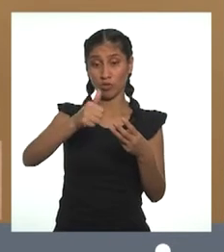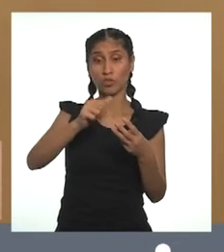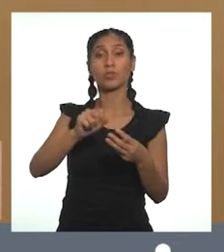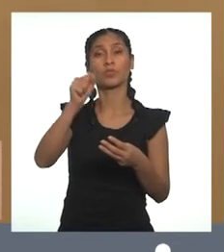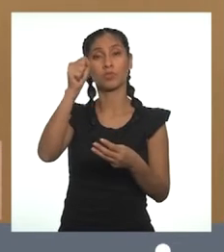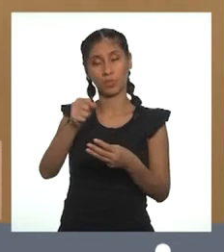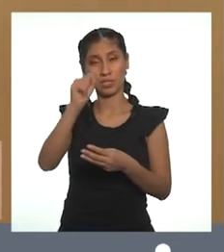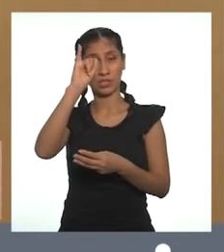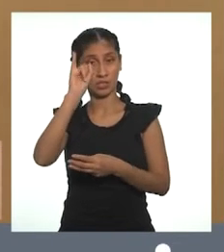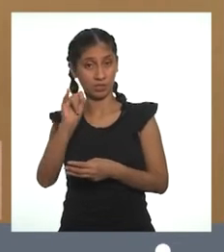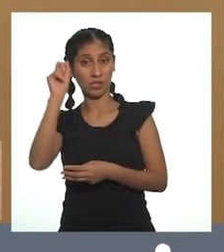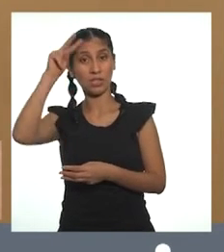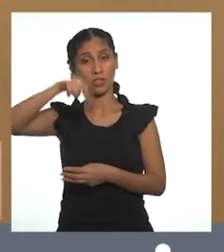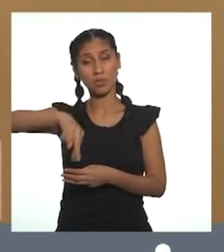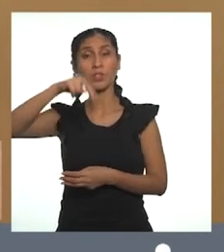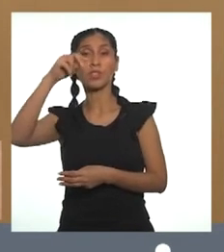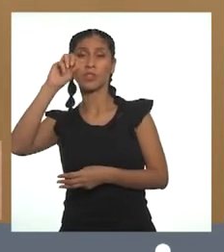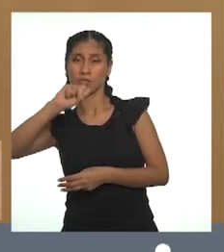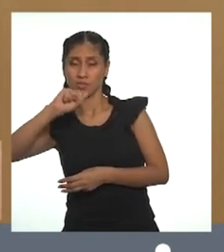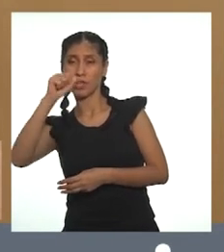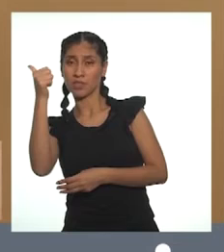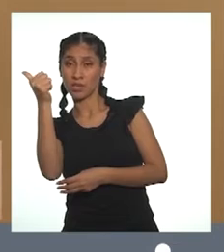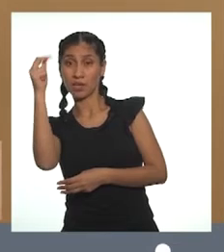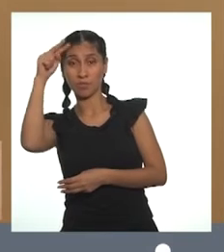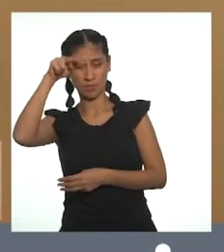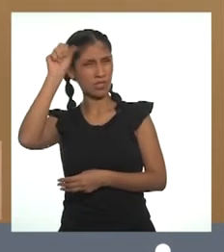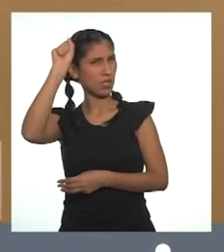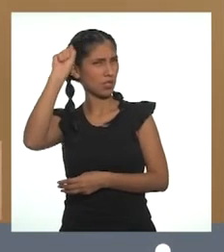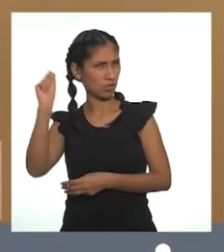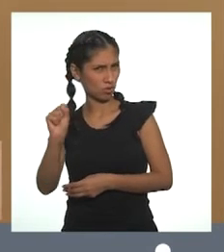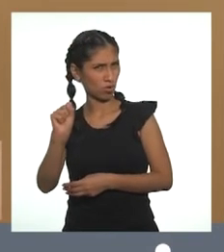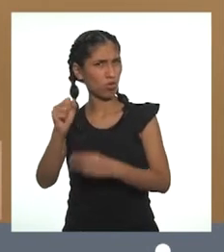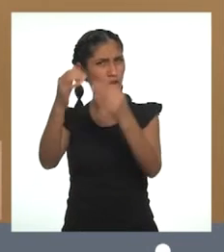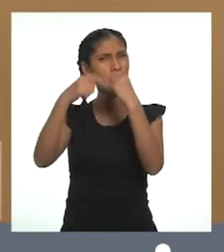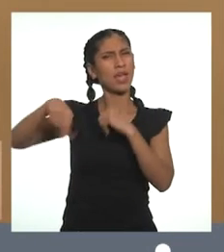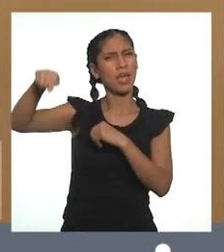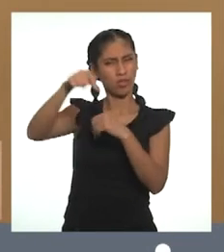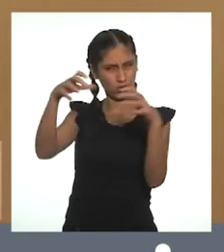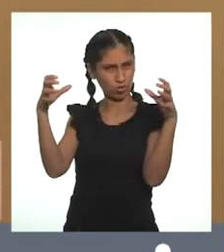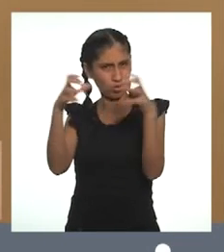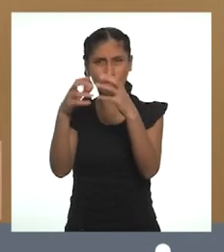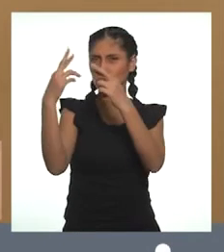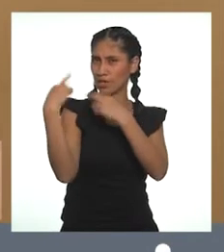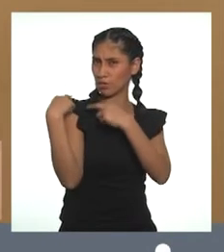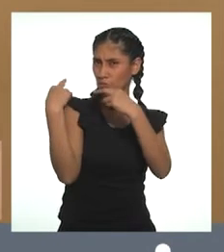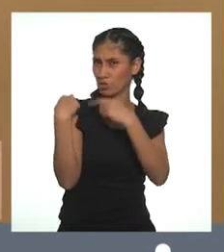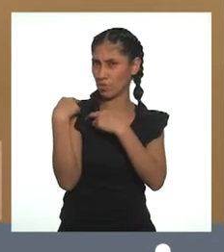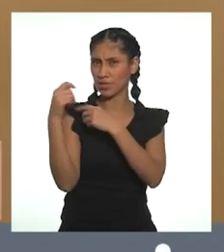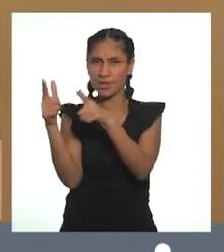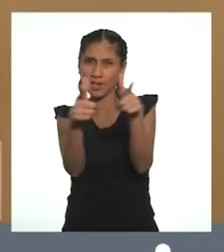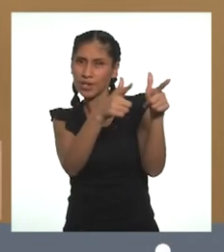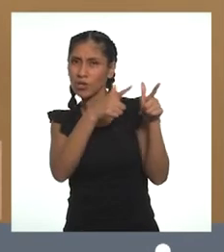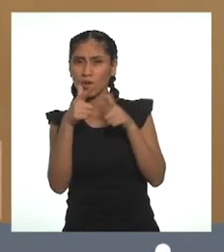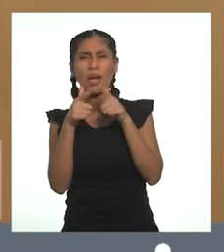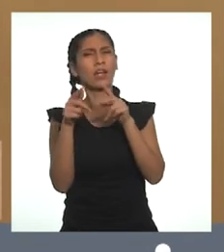la Superintendencia Nacional de Servicio de Saneamiento, SUNAS, es el órgano responsable de regular,